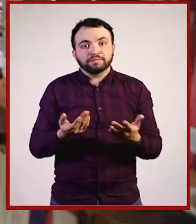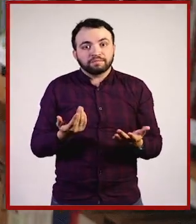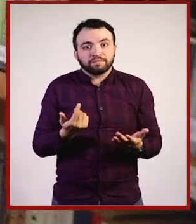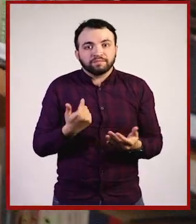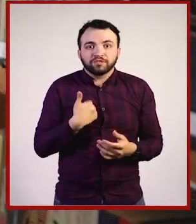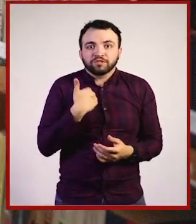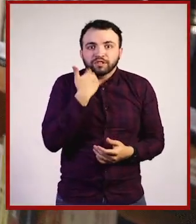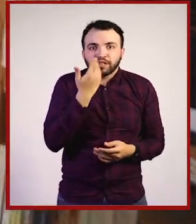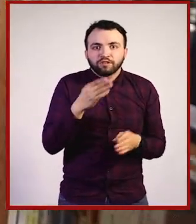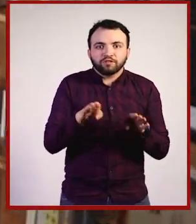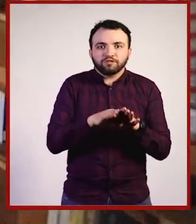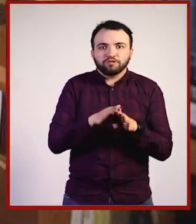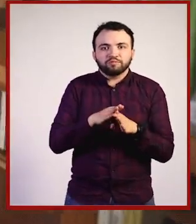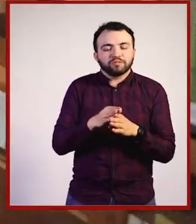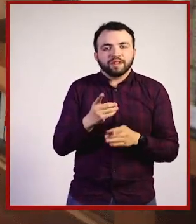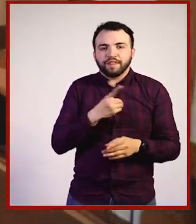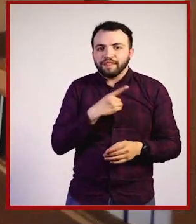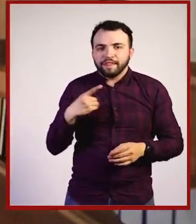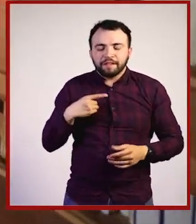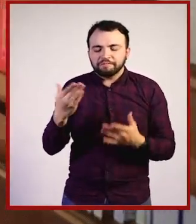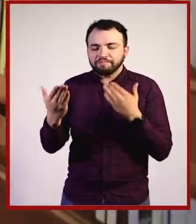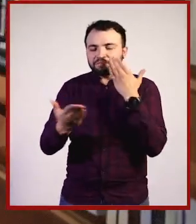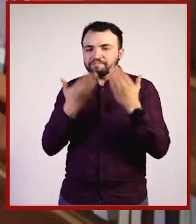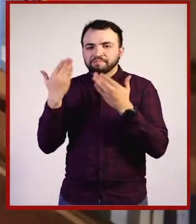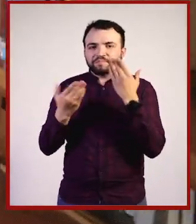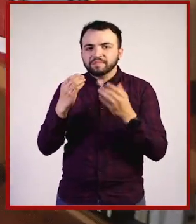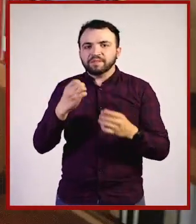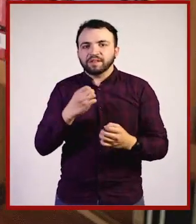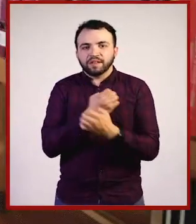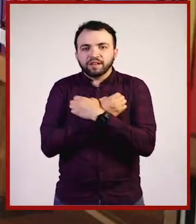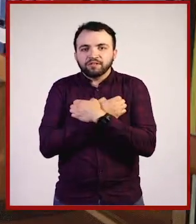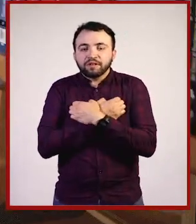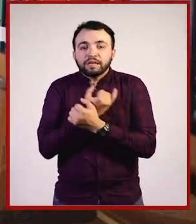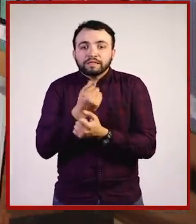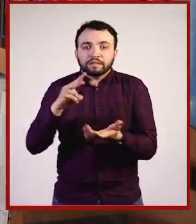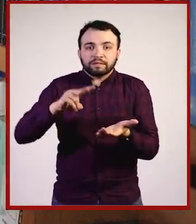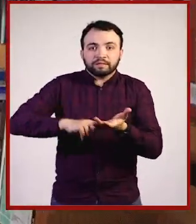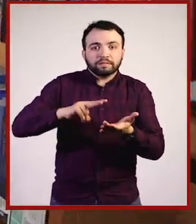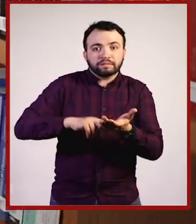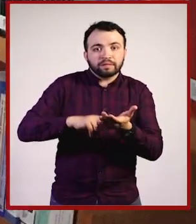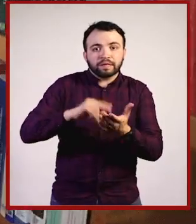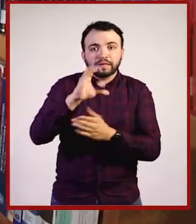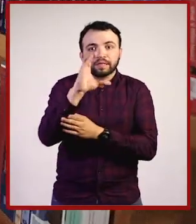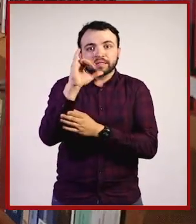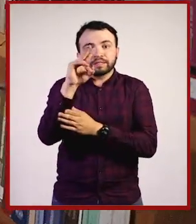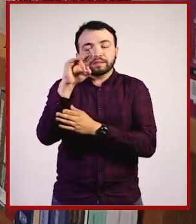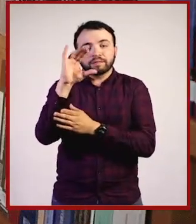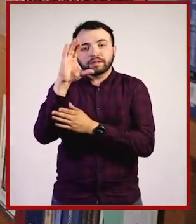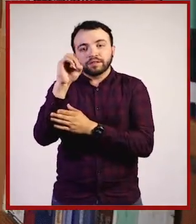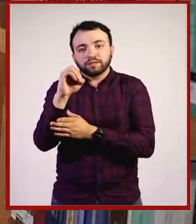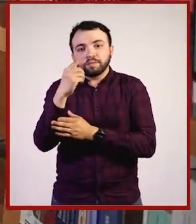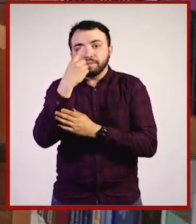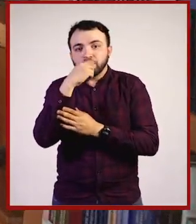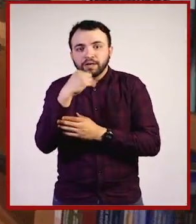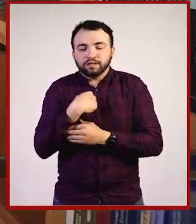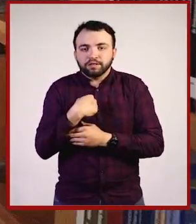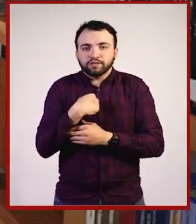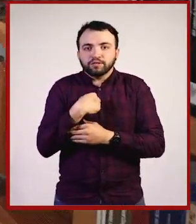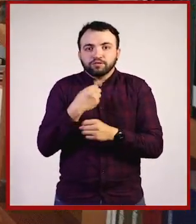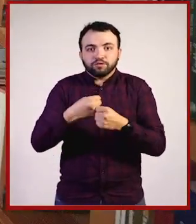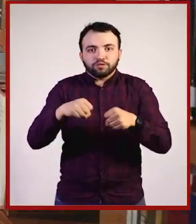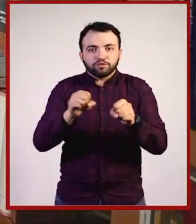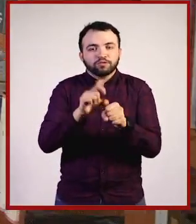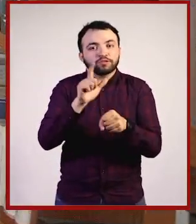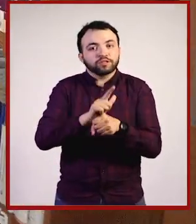debemos enriquecer nuestra educación y valores cívicos para encarar los grandes problemas que enfrentamos en México como sociedad. La